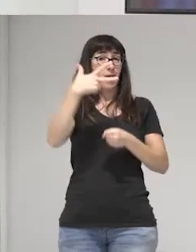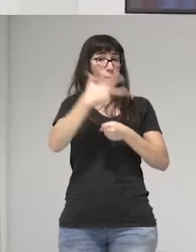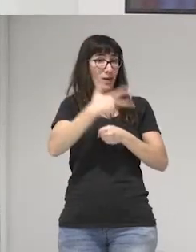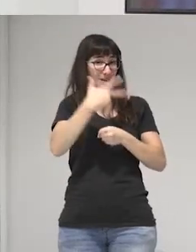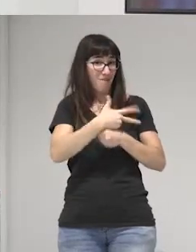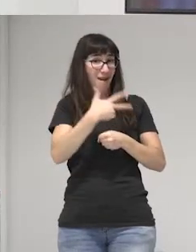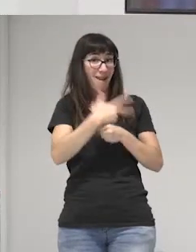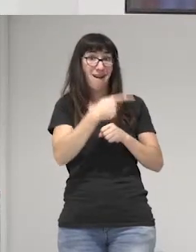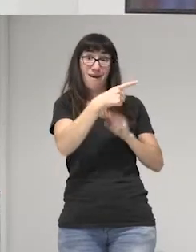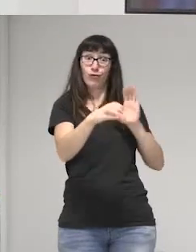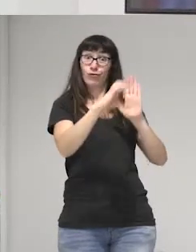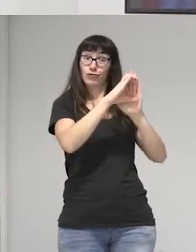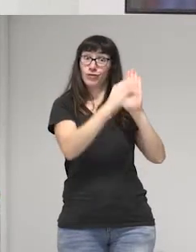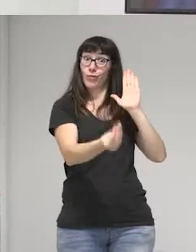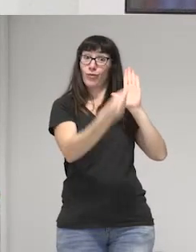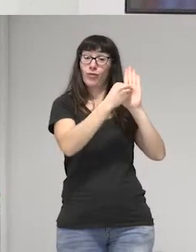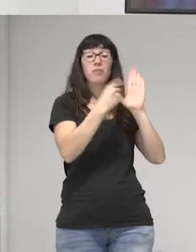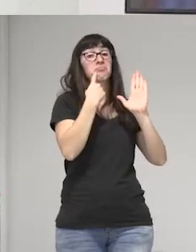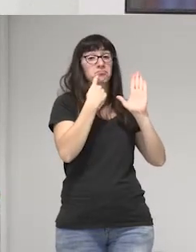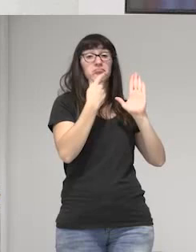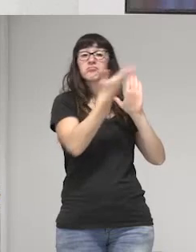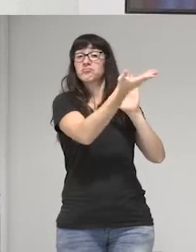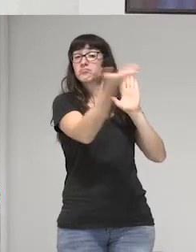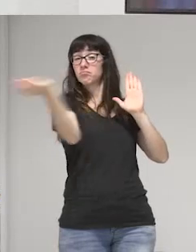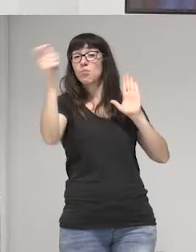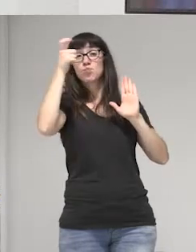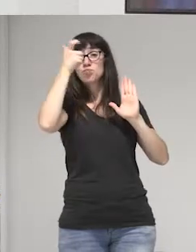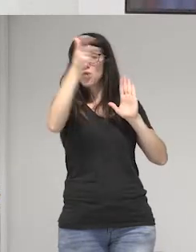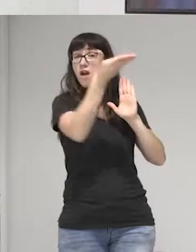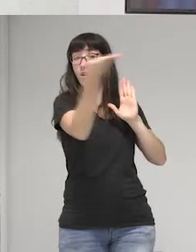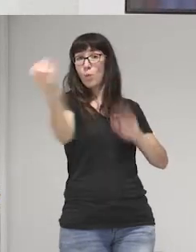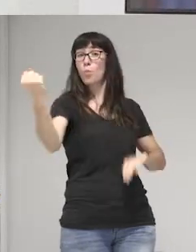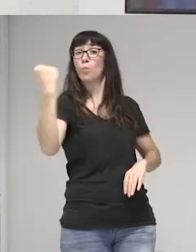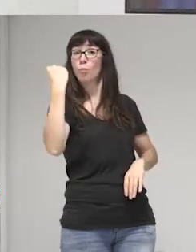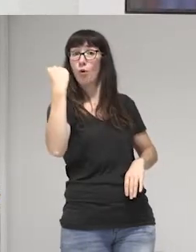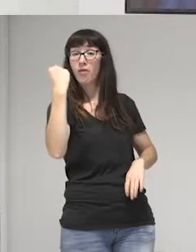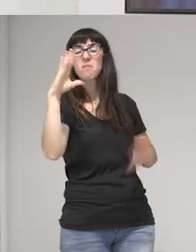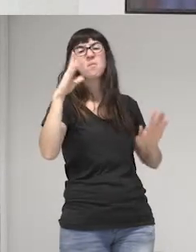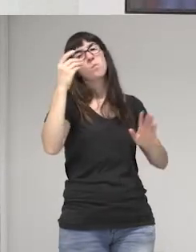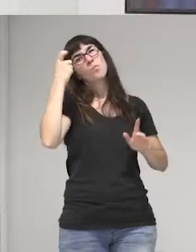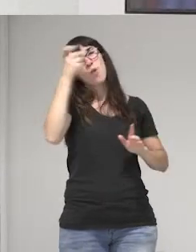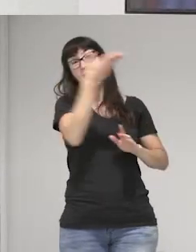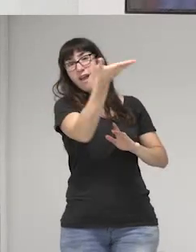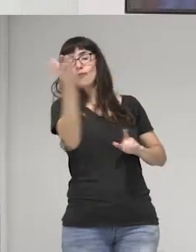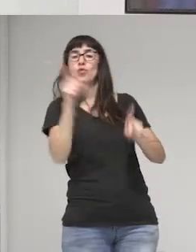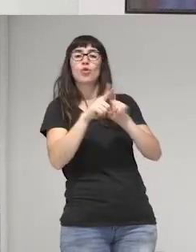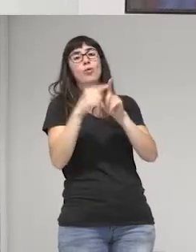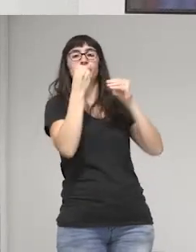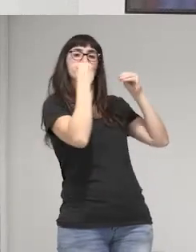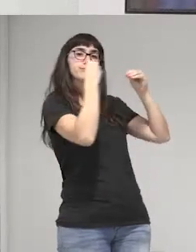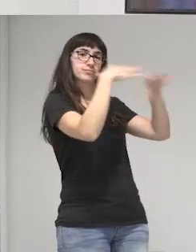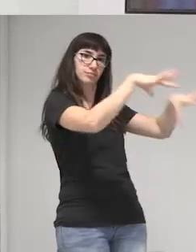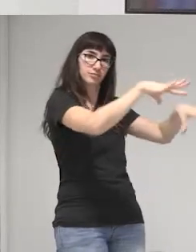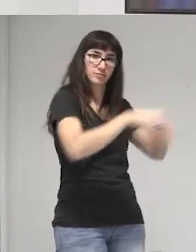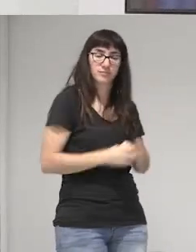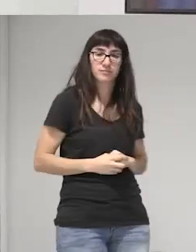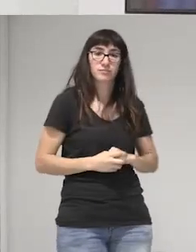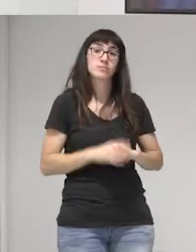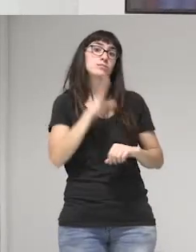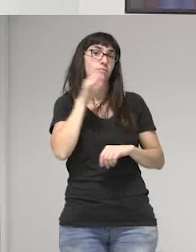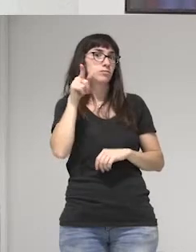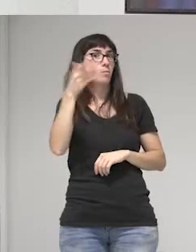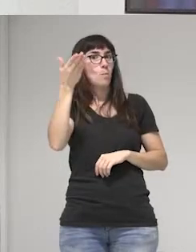también reconoce que el poder está en el pueblo y el pueblo lo delega. Entonces, también es importante